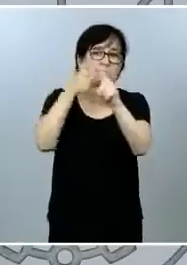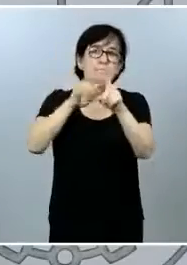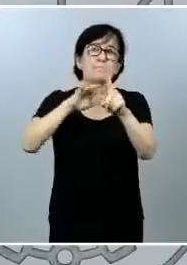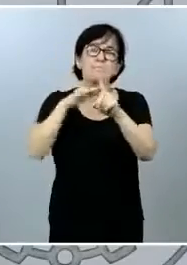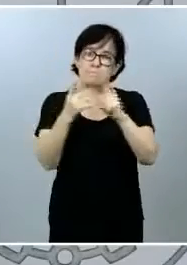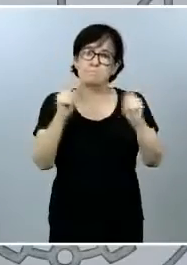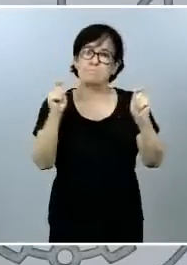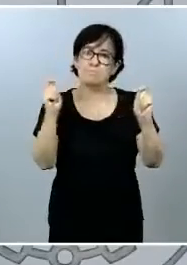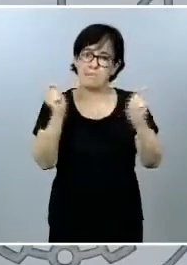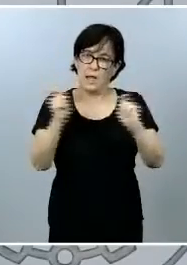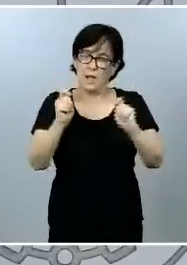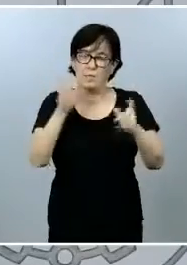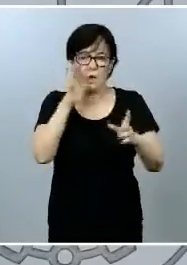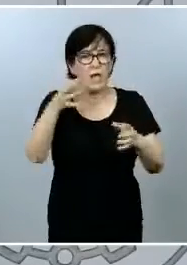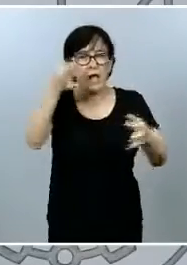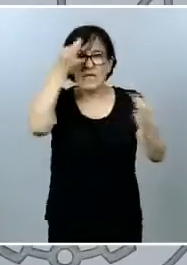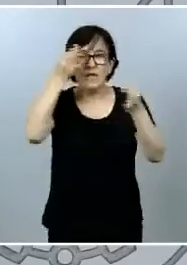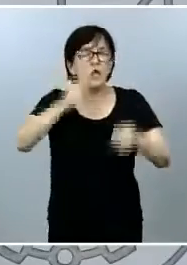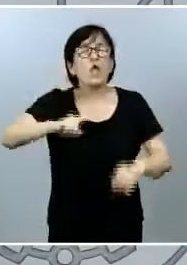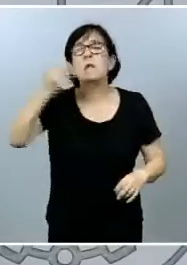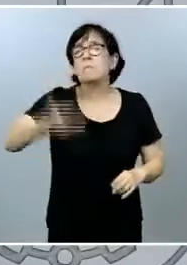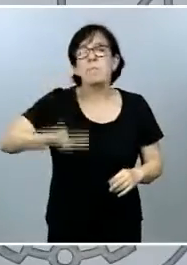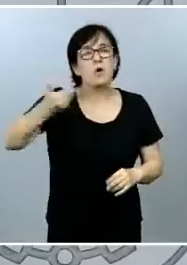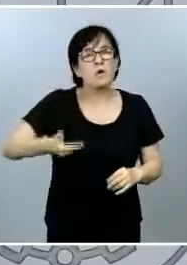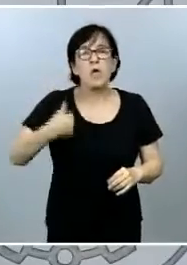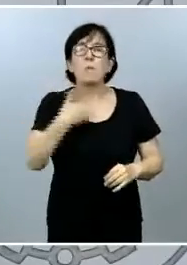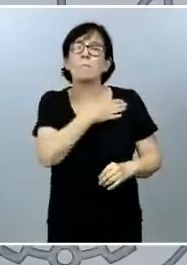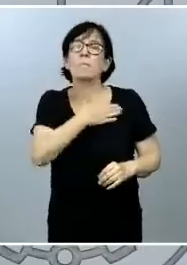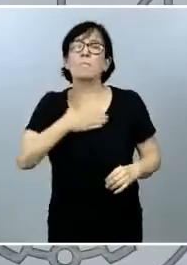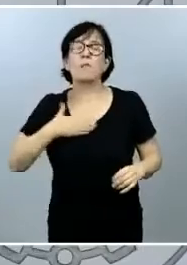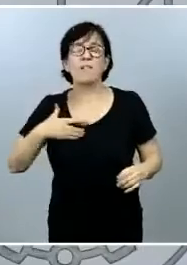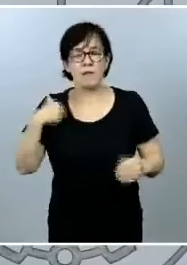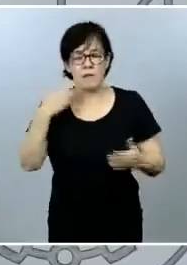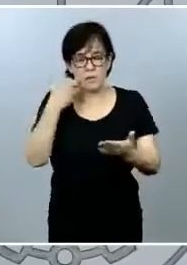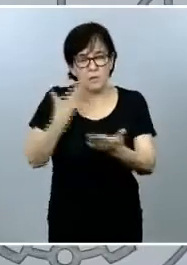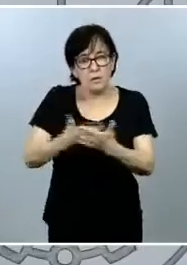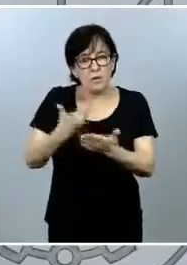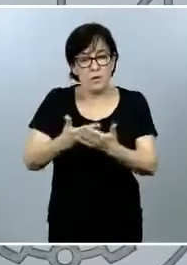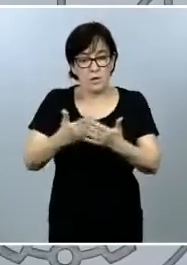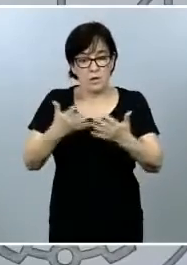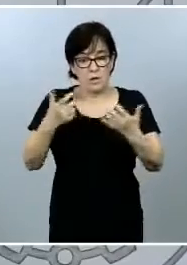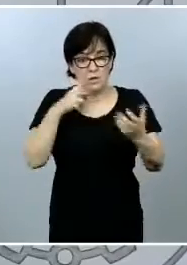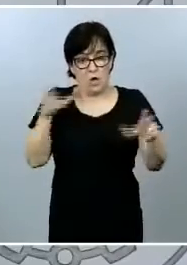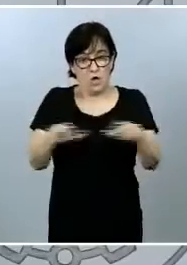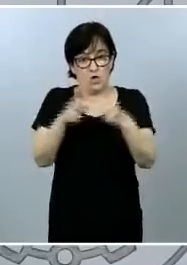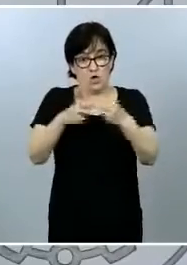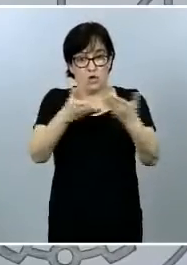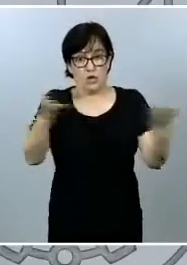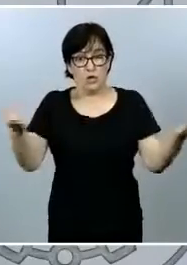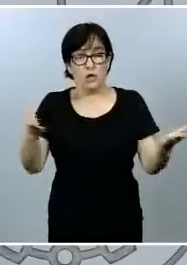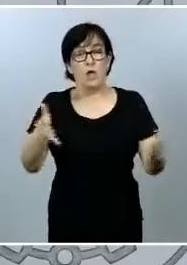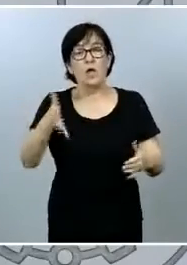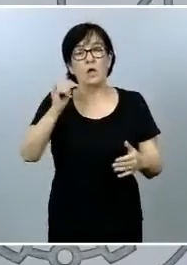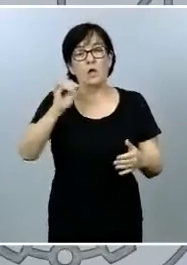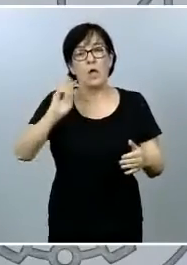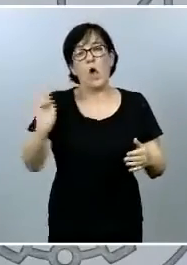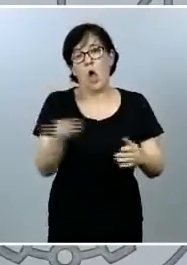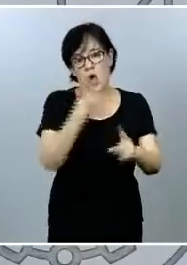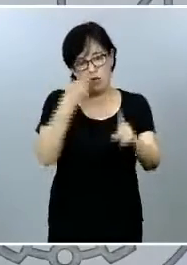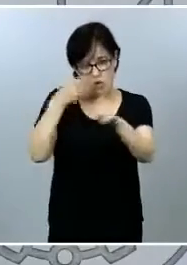criterio tiene que importar, o si prefieren evidenciar ante el conjunto de la sociedad que tienen otro objetivo.